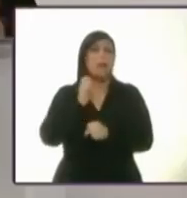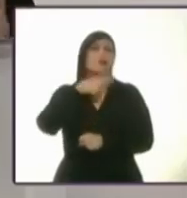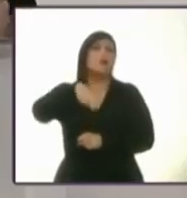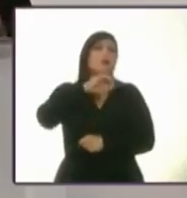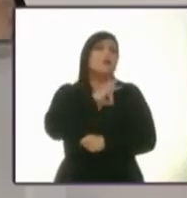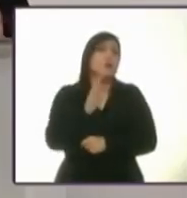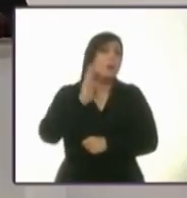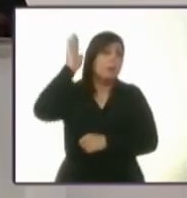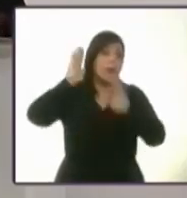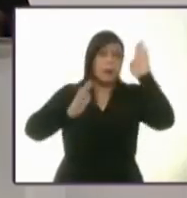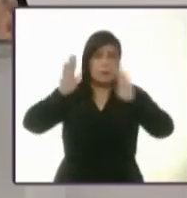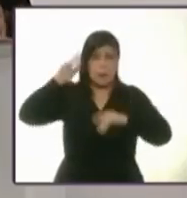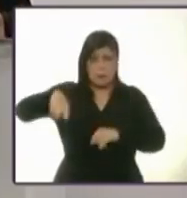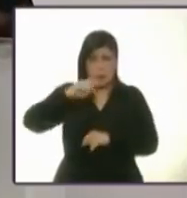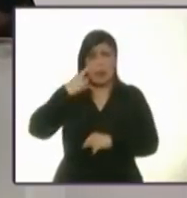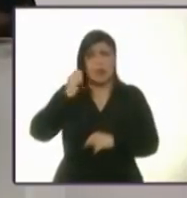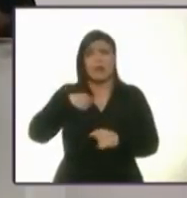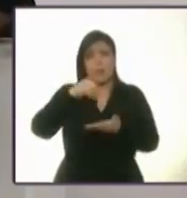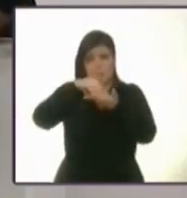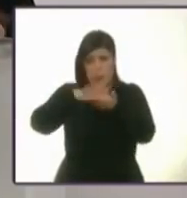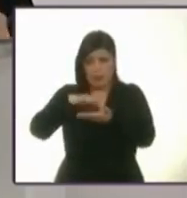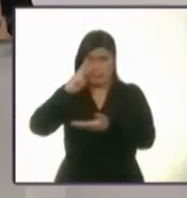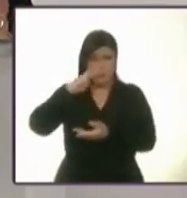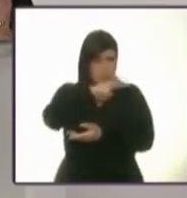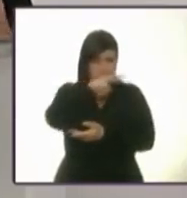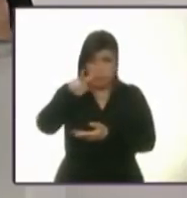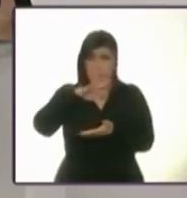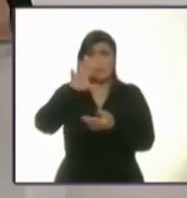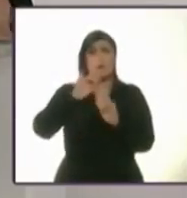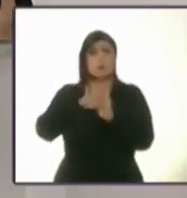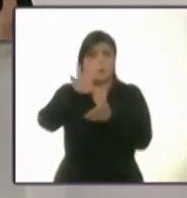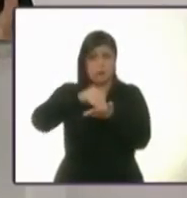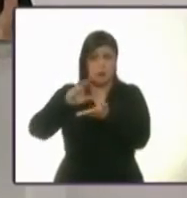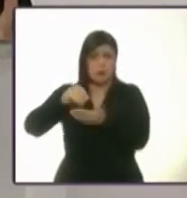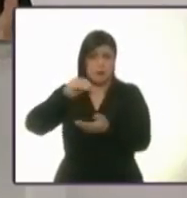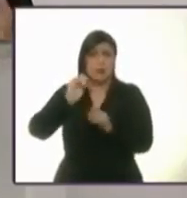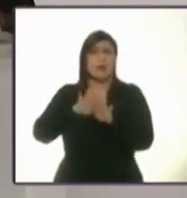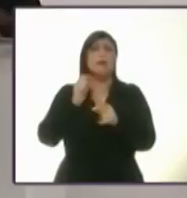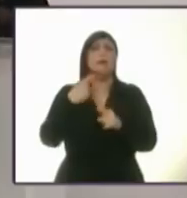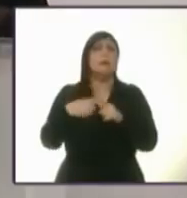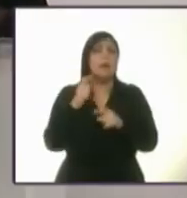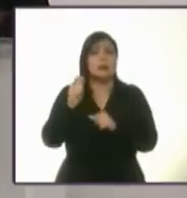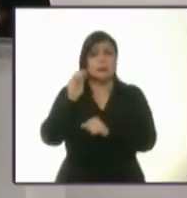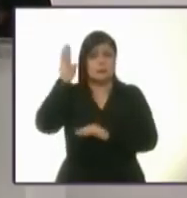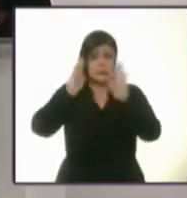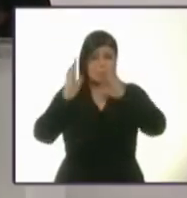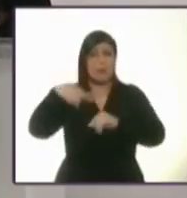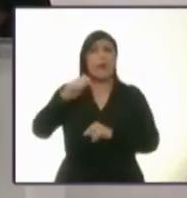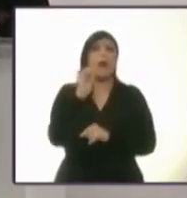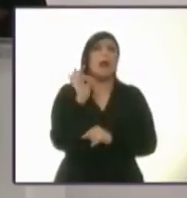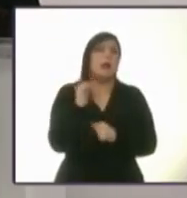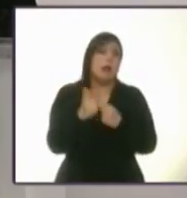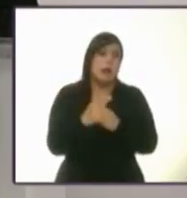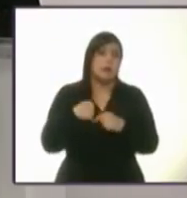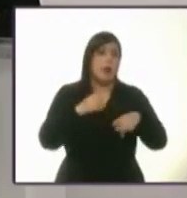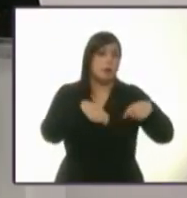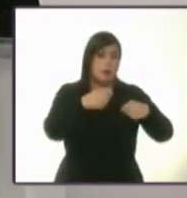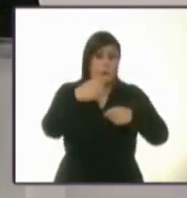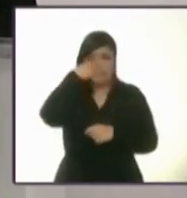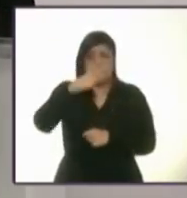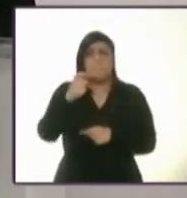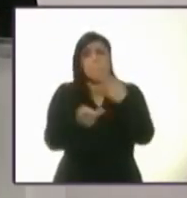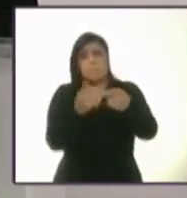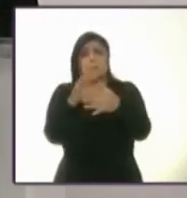la mano. Ya vi que ya lo hicieron. Estamos apuntando ello. También daremos la palabra si hay algunas preguntas directas hacia los